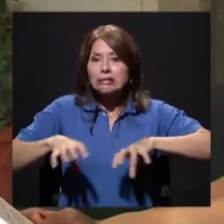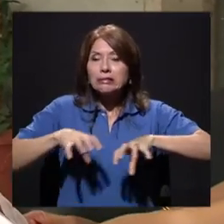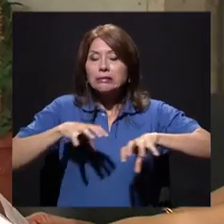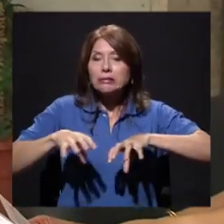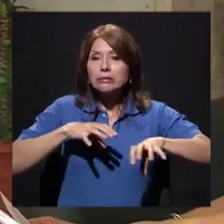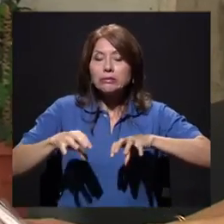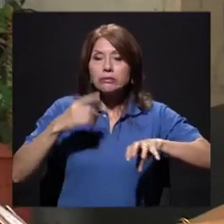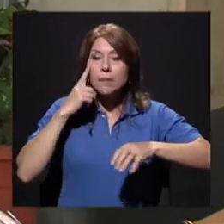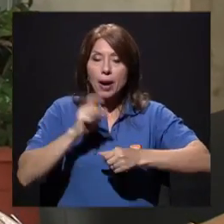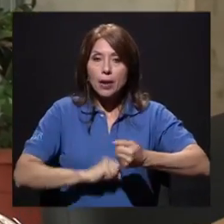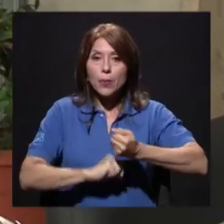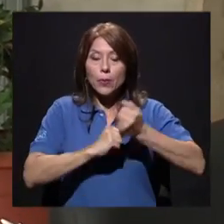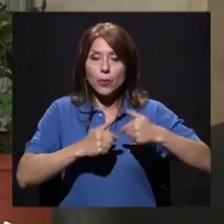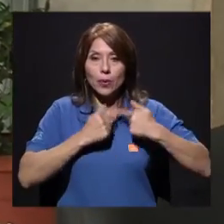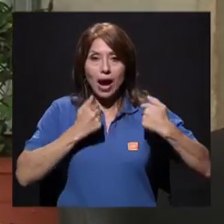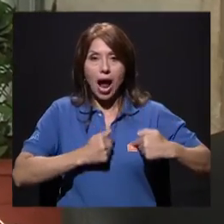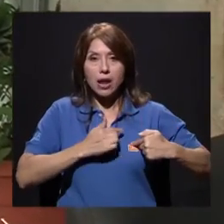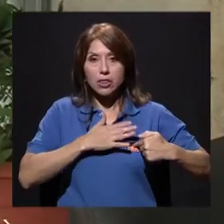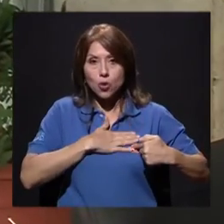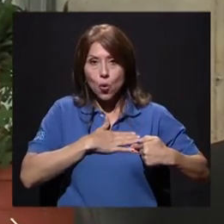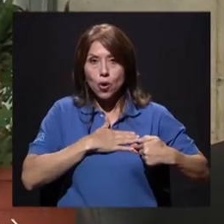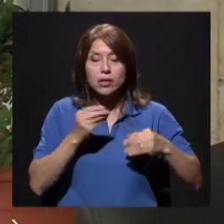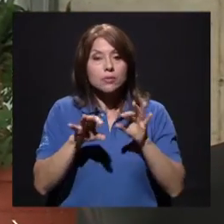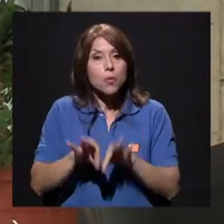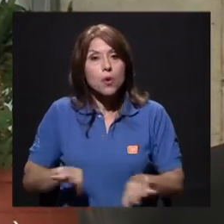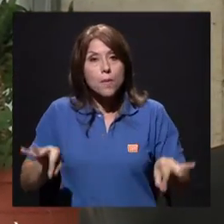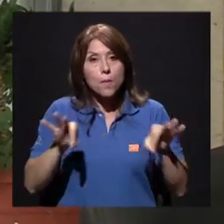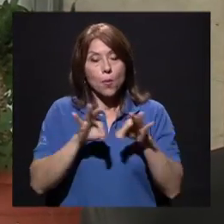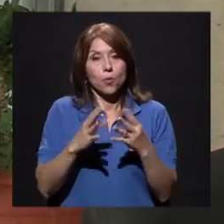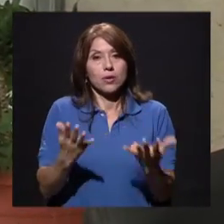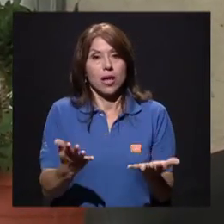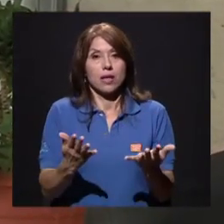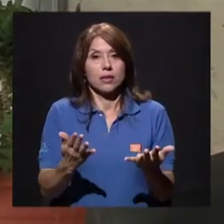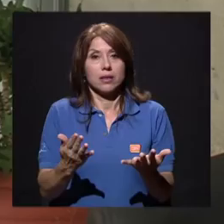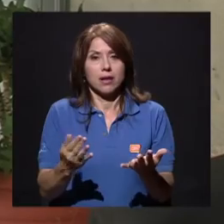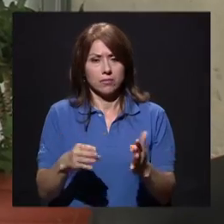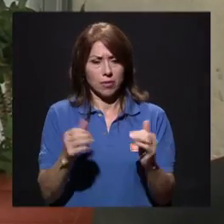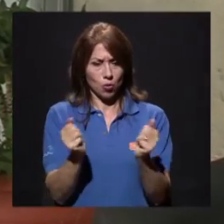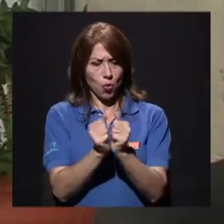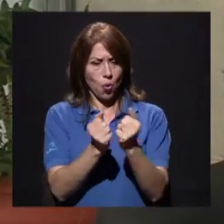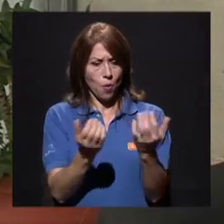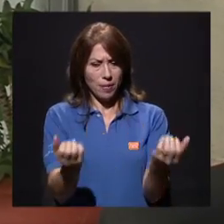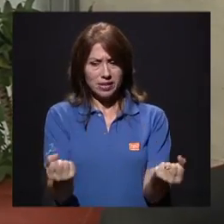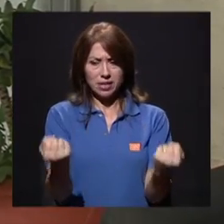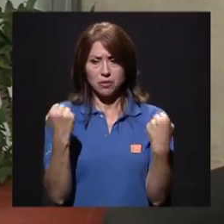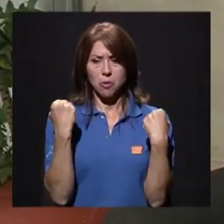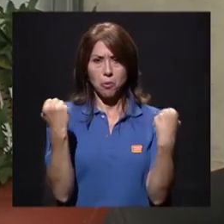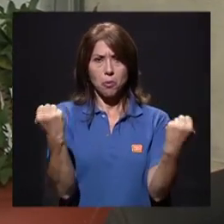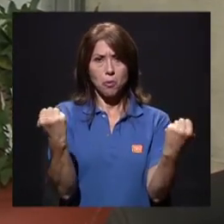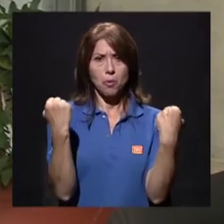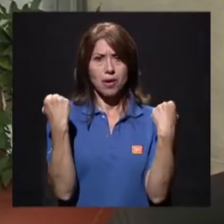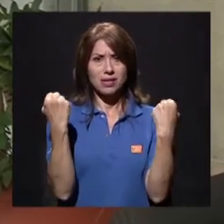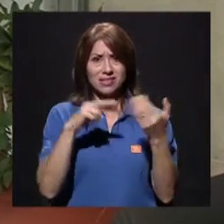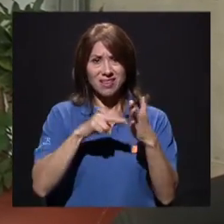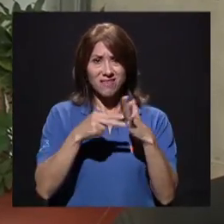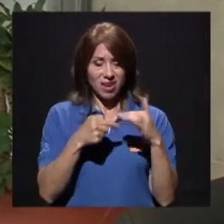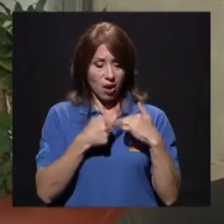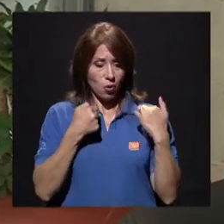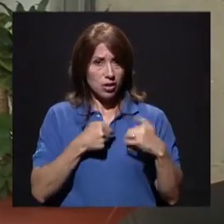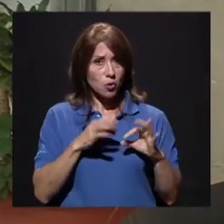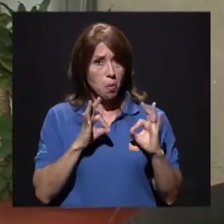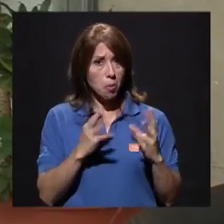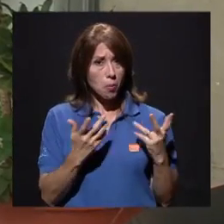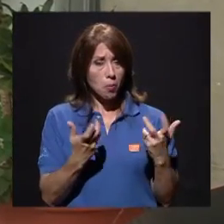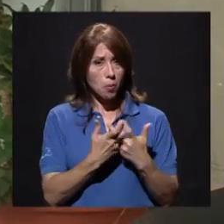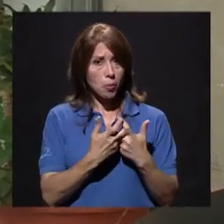Es muy importante para nuestro organismo. ¿Acaso que con las pesas voy a fortalecer mi corazón? Necesito hacer algo para que mi